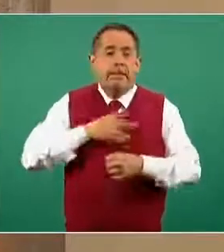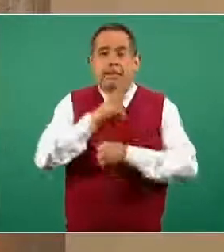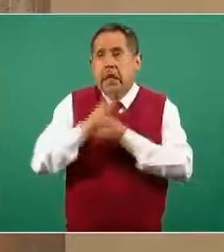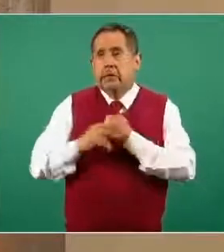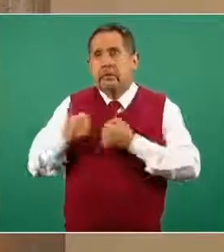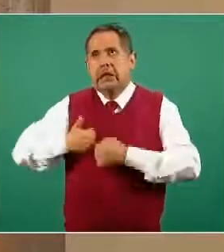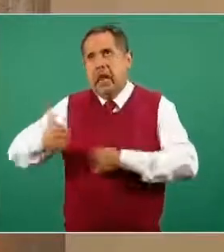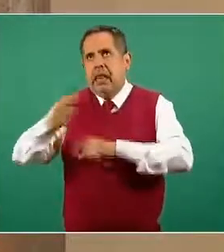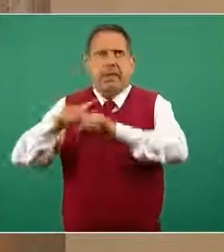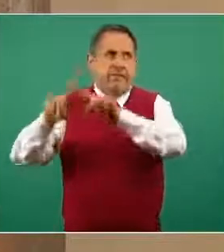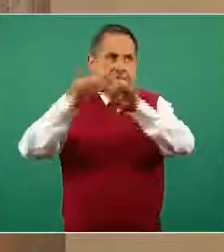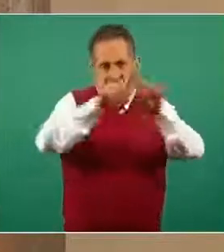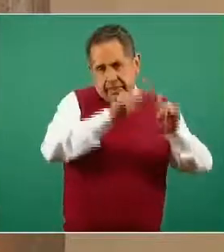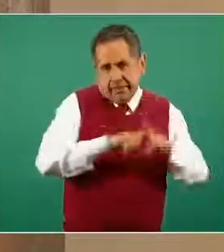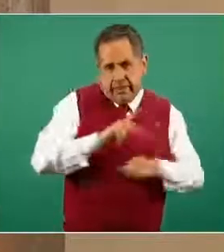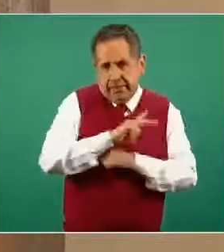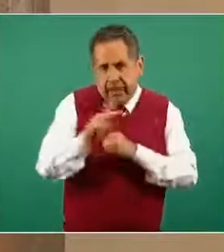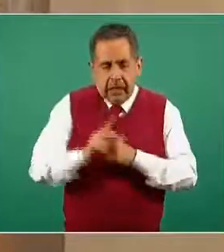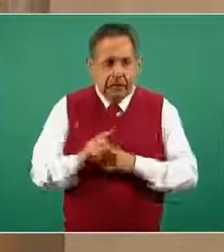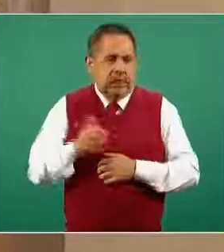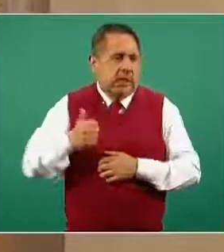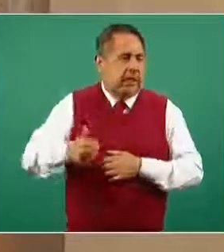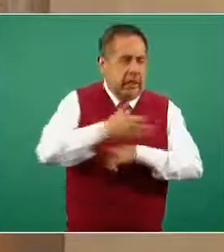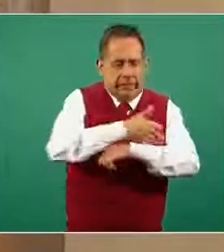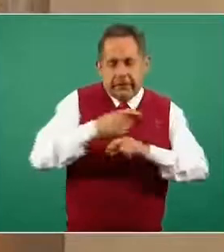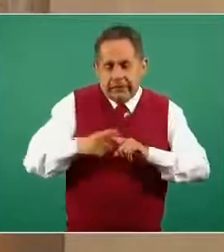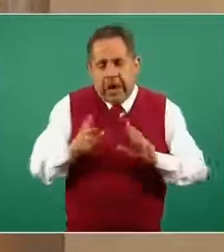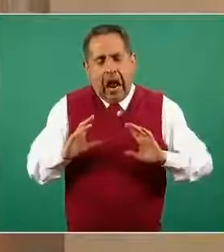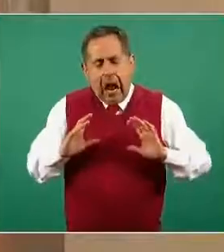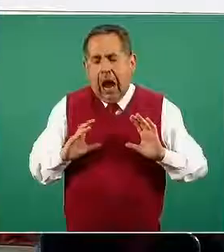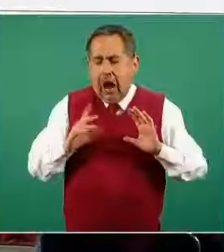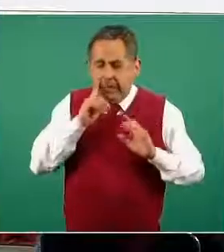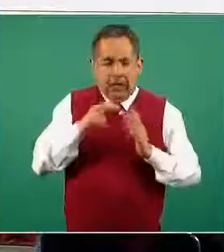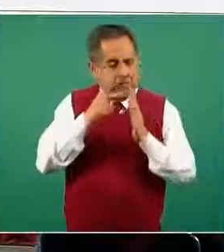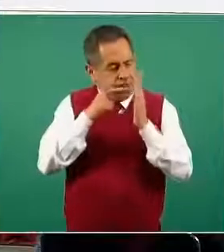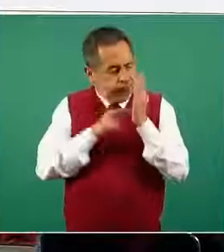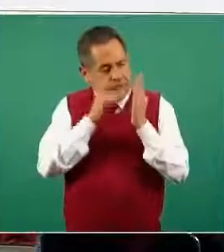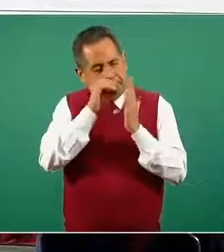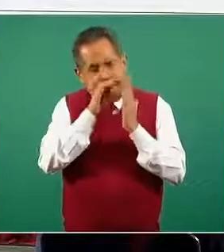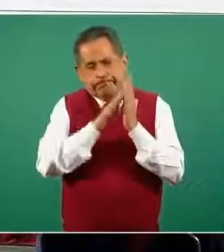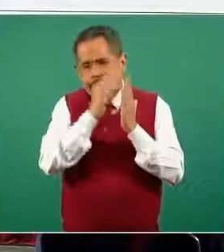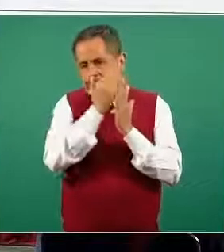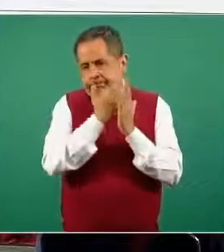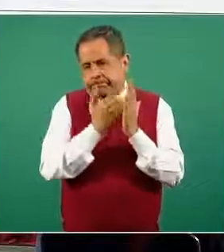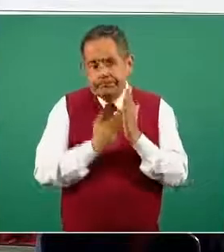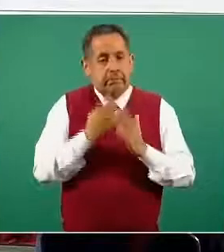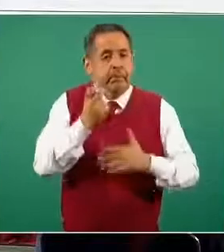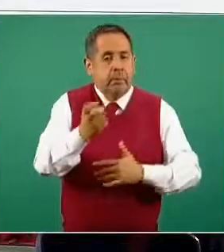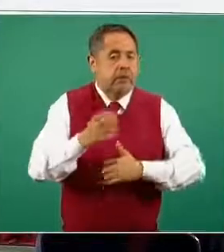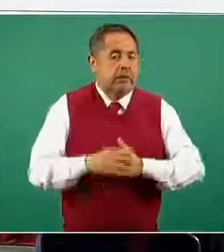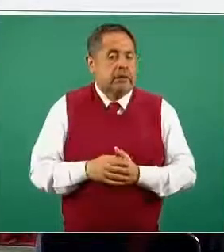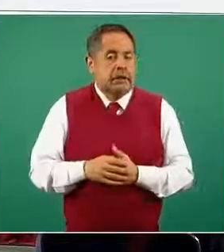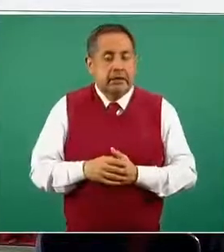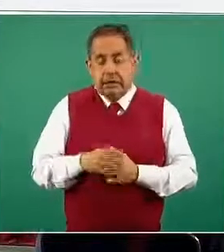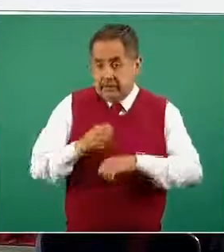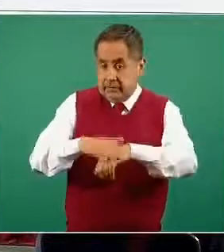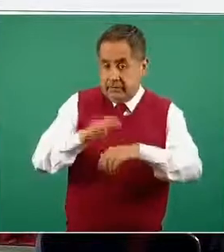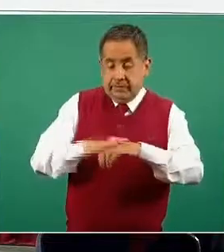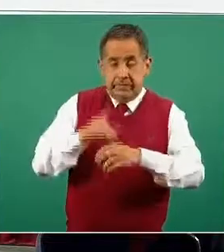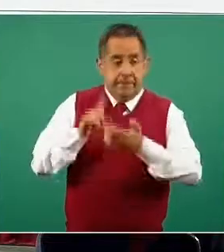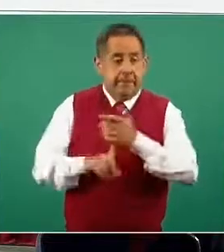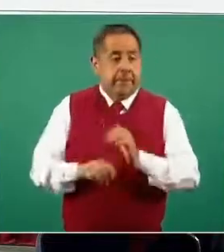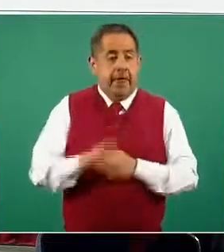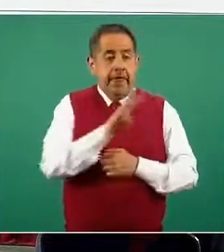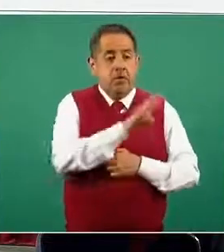y las características particulares para que se puedan implementar estas recomendaciones, por ende recordar que en la página de